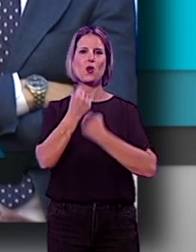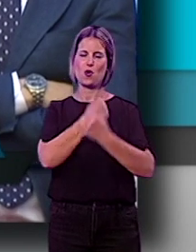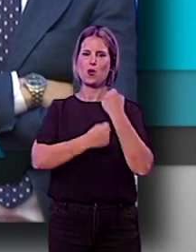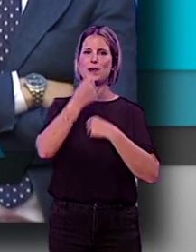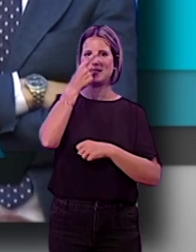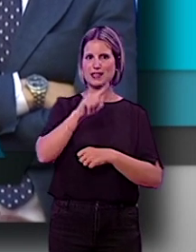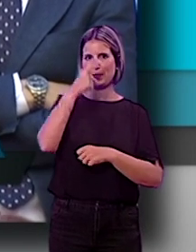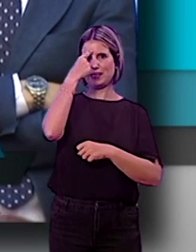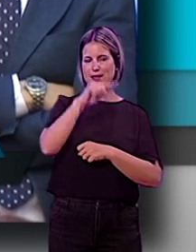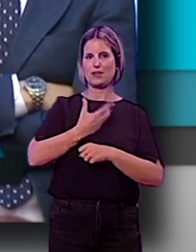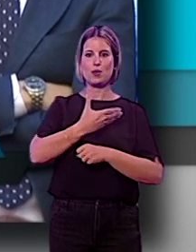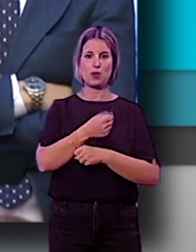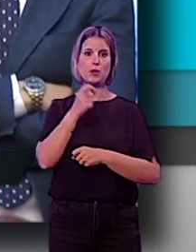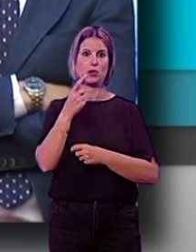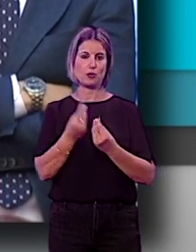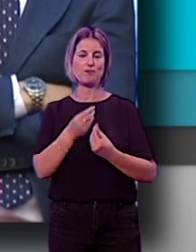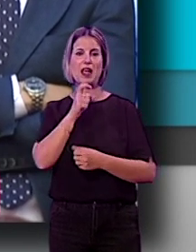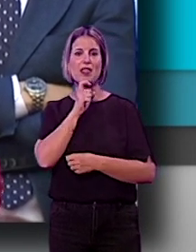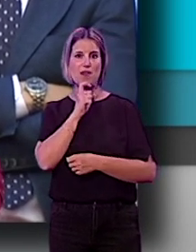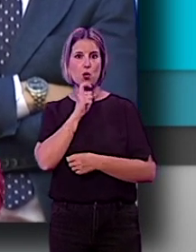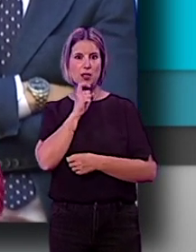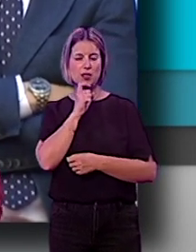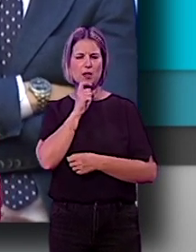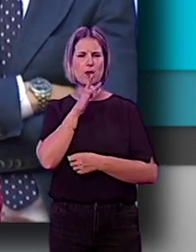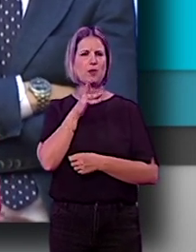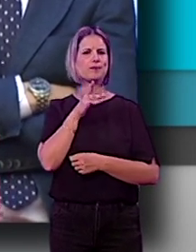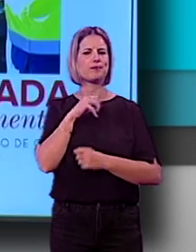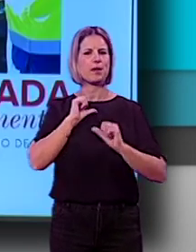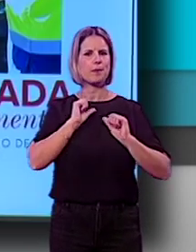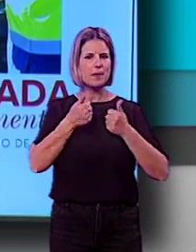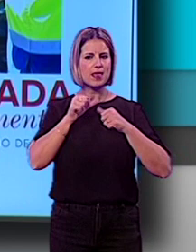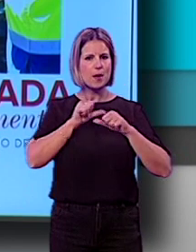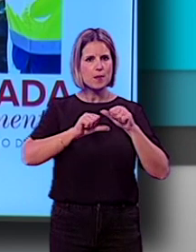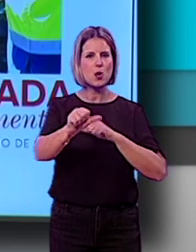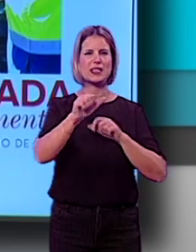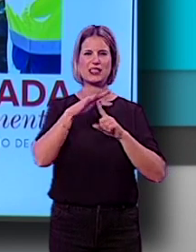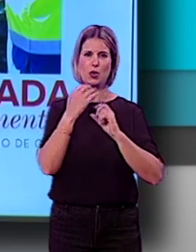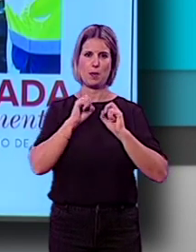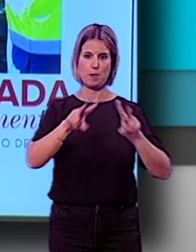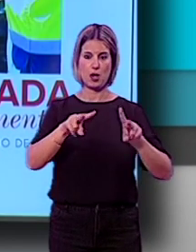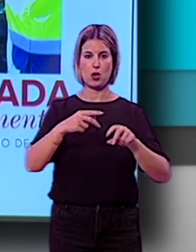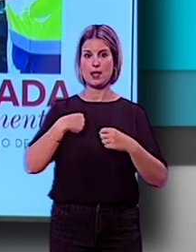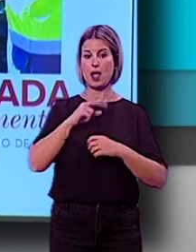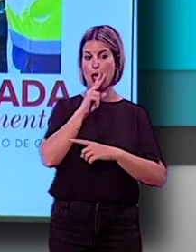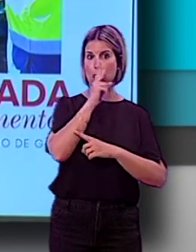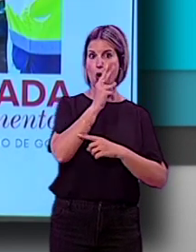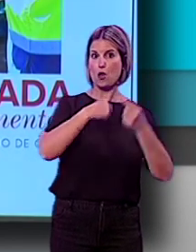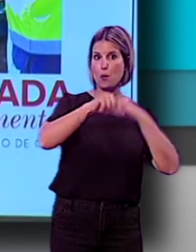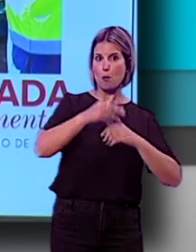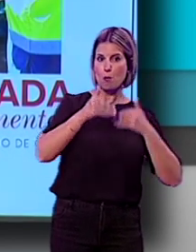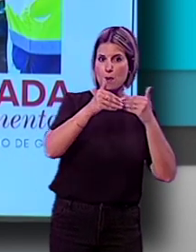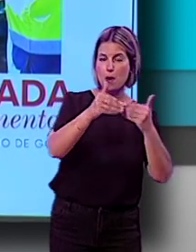ayuntamiento y sus dificultades, pero partimos de una situación aún peor. Tras dos años de presupuesto